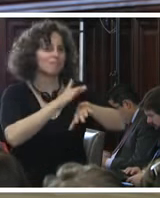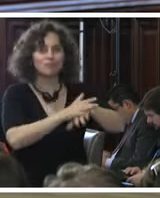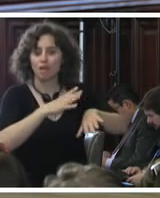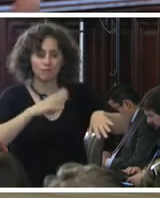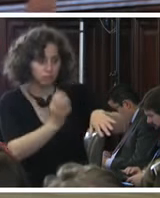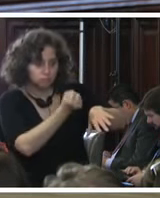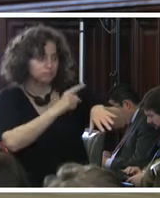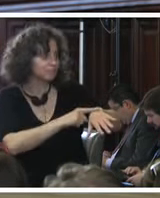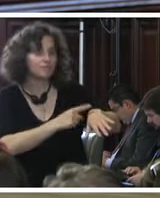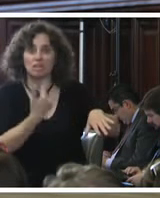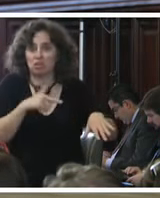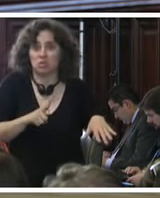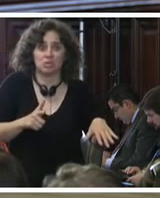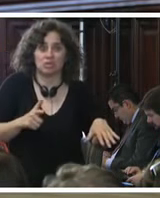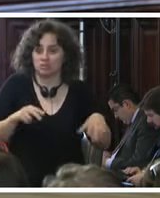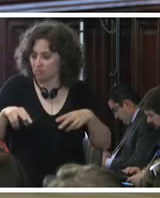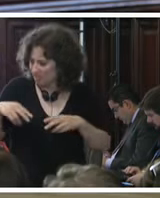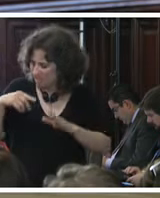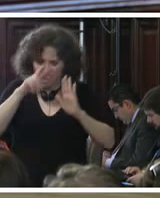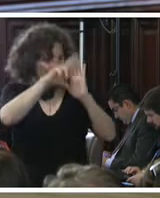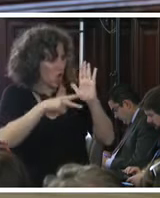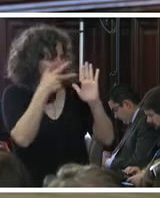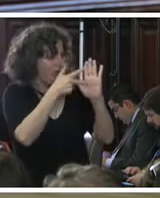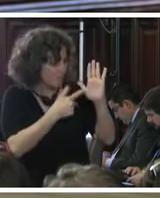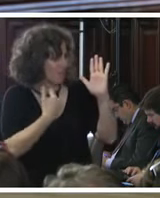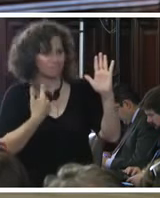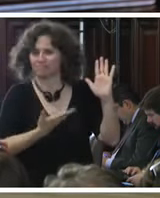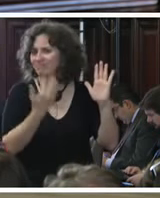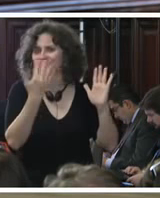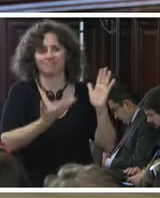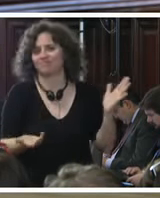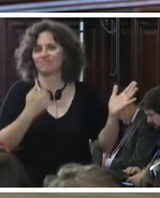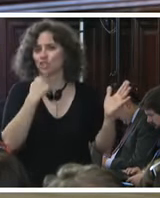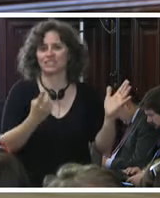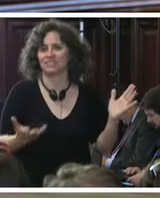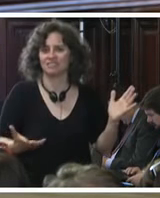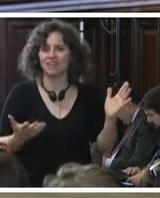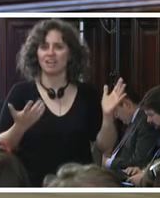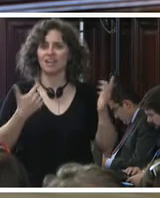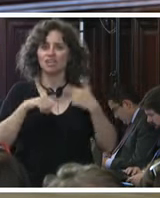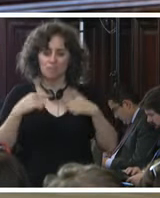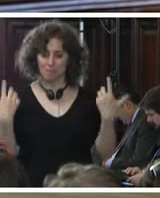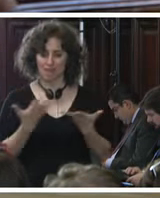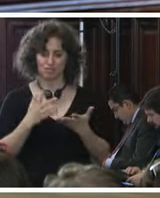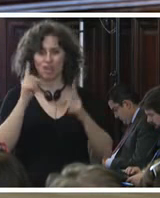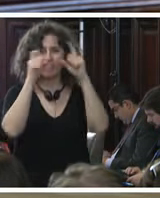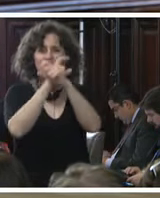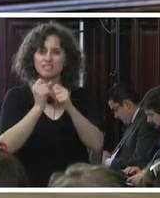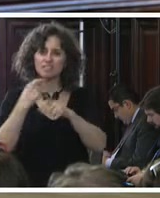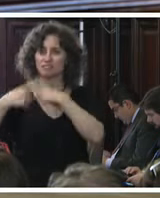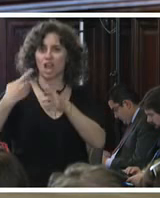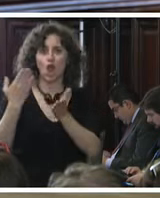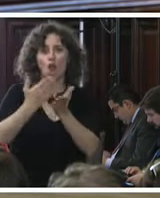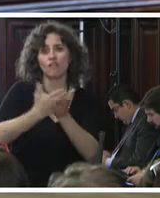que vamos a estar revisando el cronograma no tiene sentido por eso para nosotros es difícil seguir colaborando con la